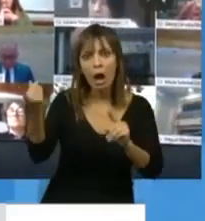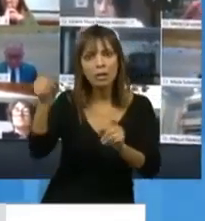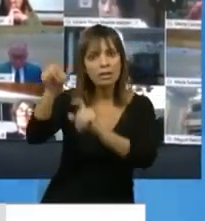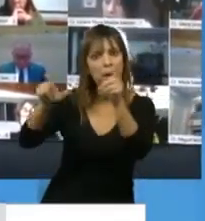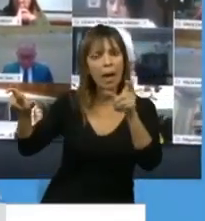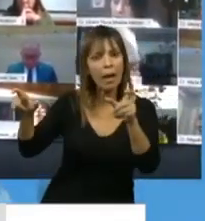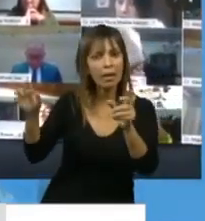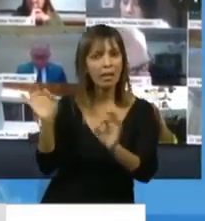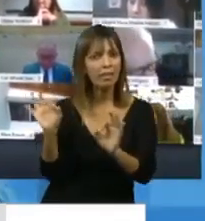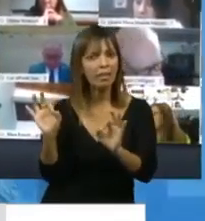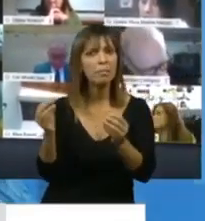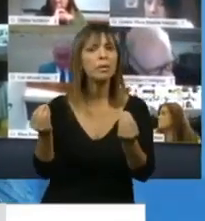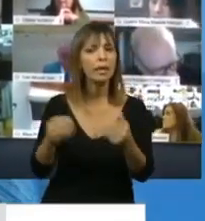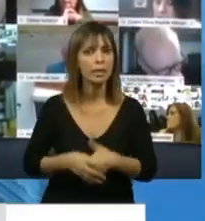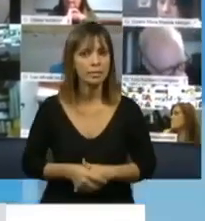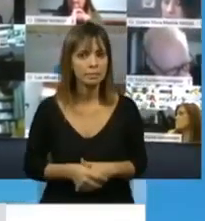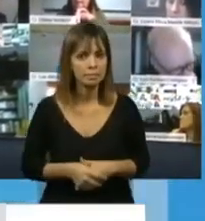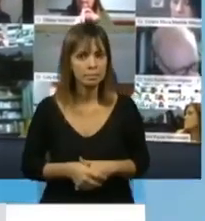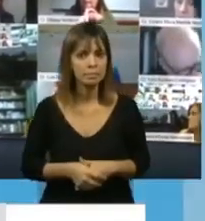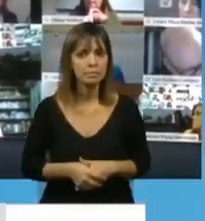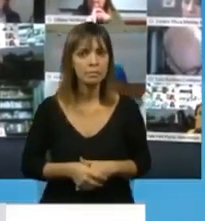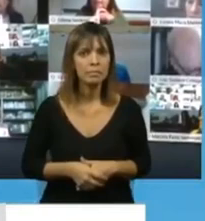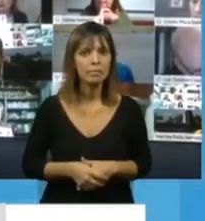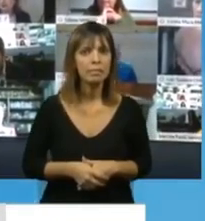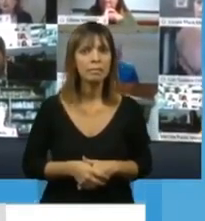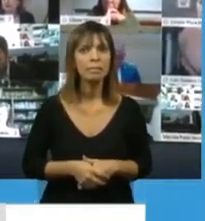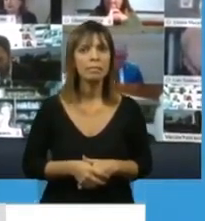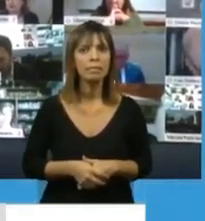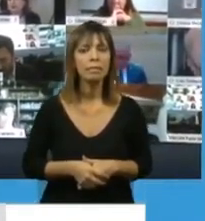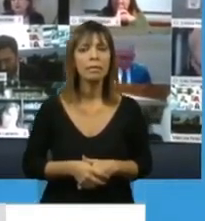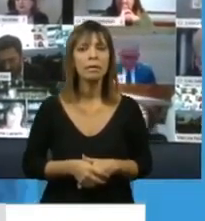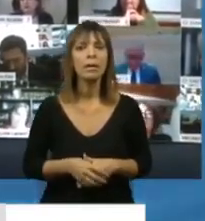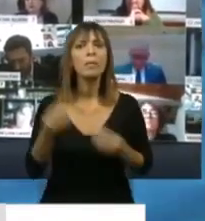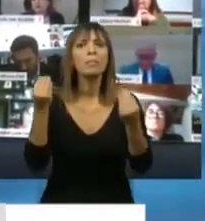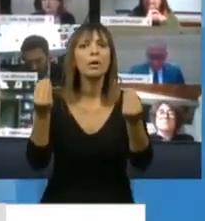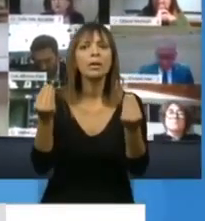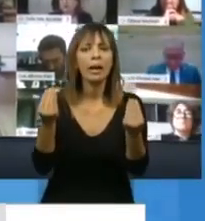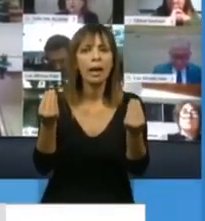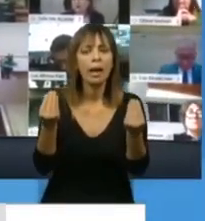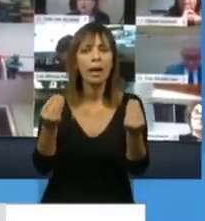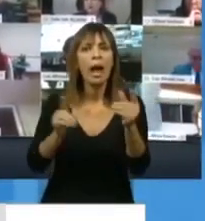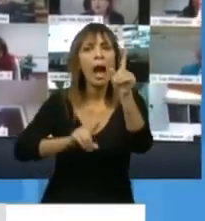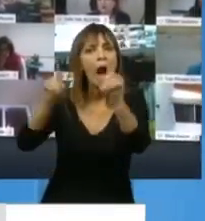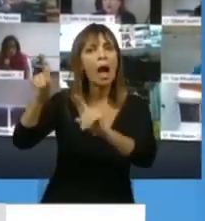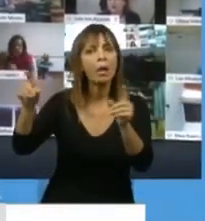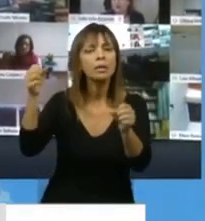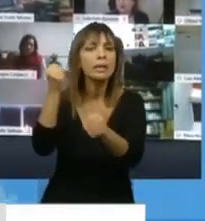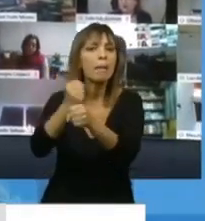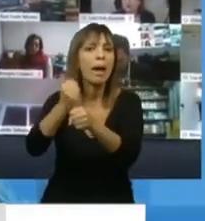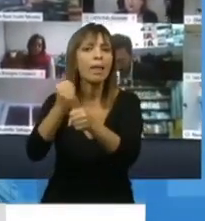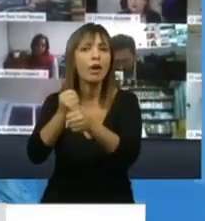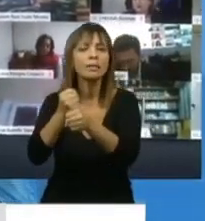trabajadoras esenciales. Es decir, ¿por qué no se exime a los trabajadores y trabajadoras